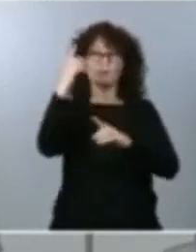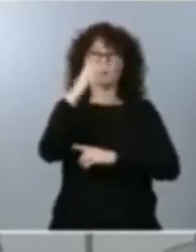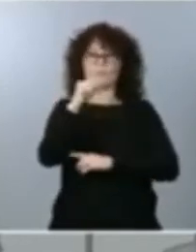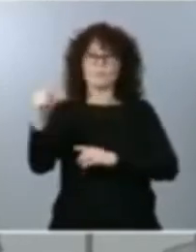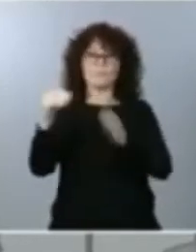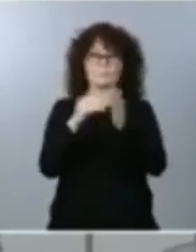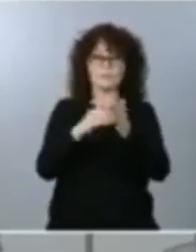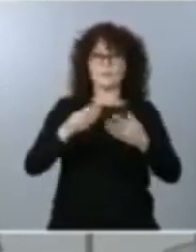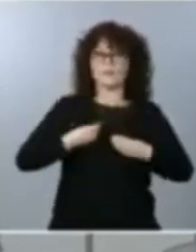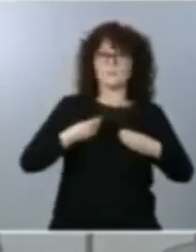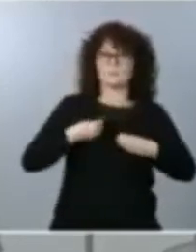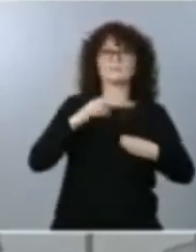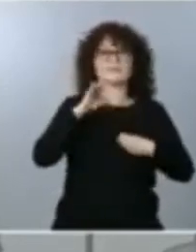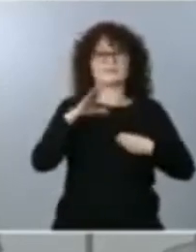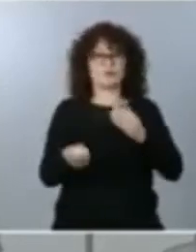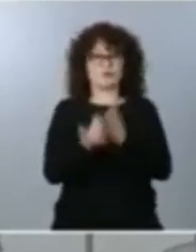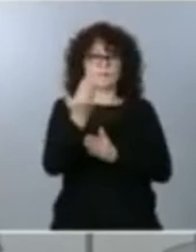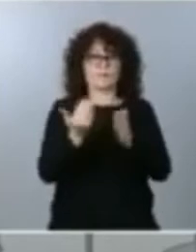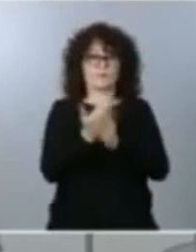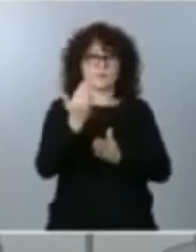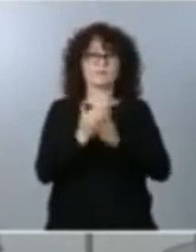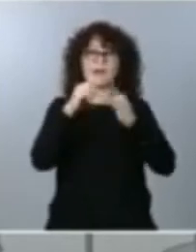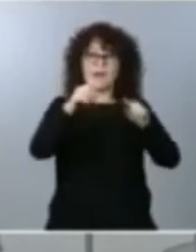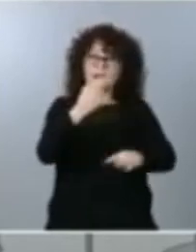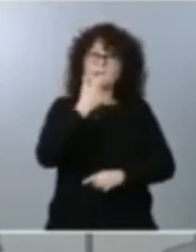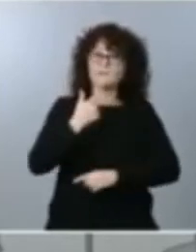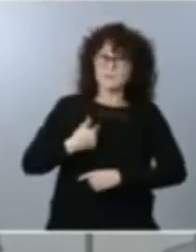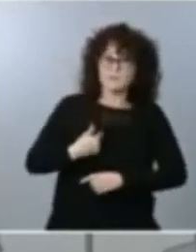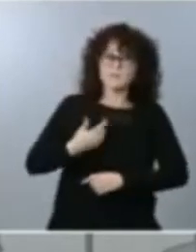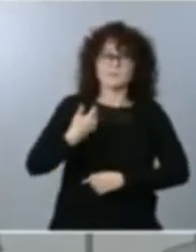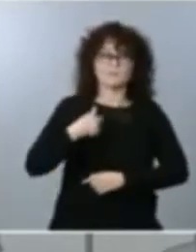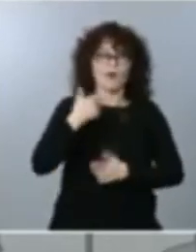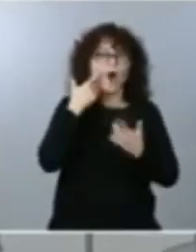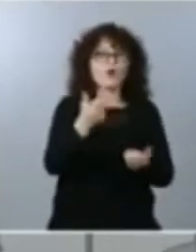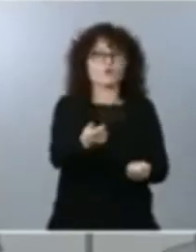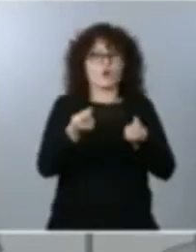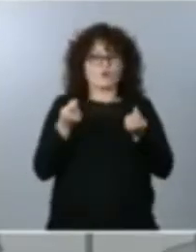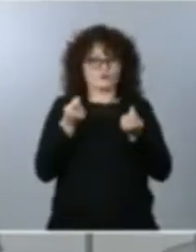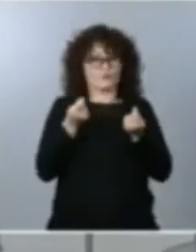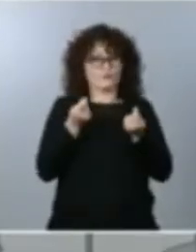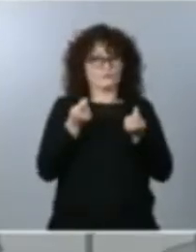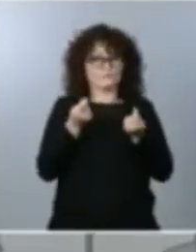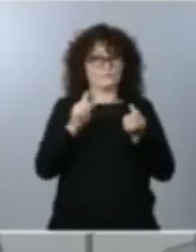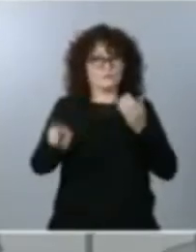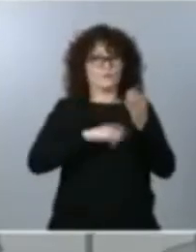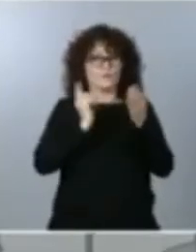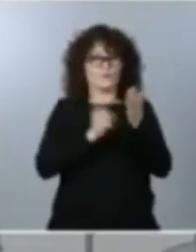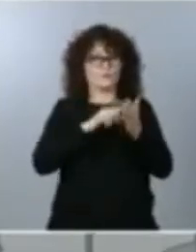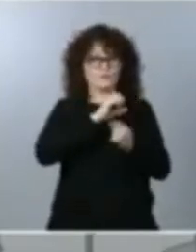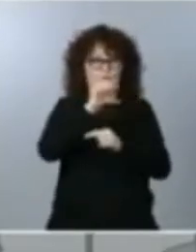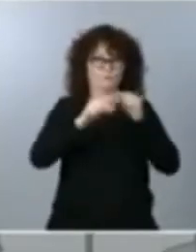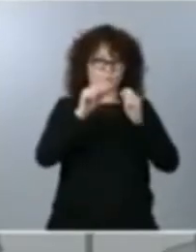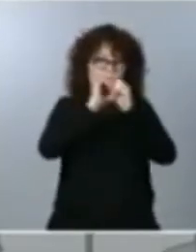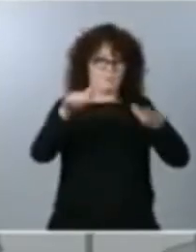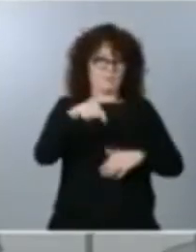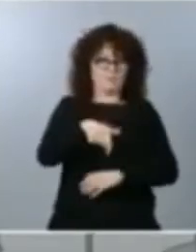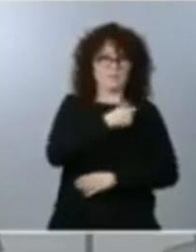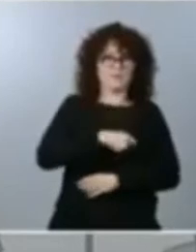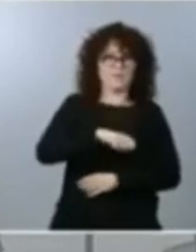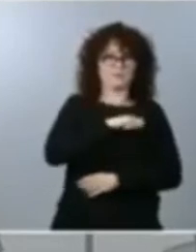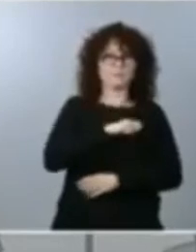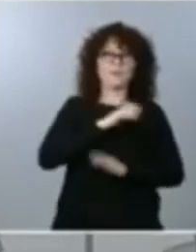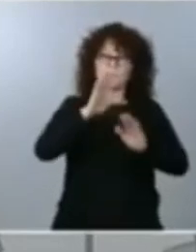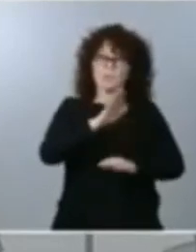controlada esta segunda ola en nuestro país. Hoy tenemos localizados, como he dicho antes, un menor número de brotes en